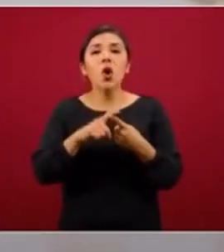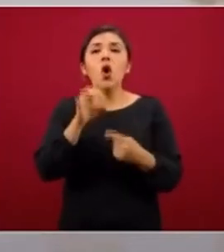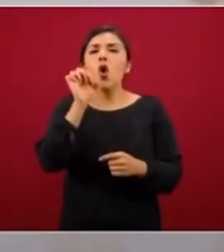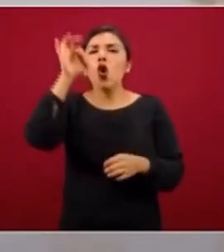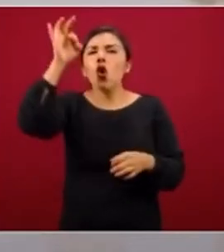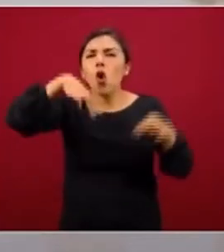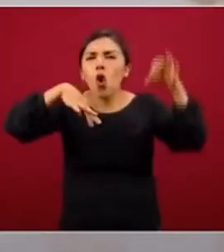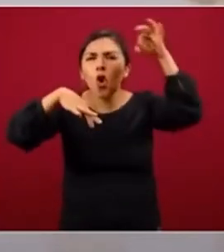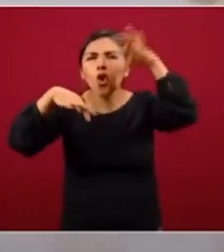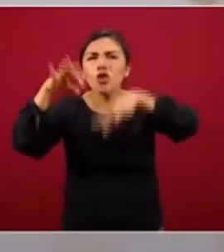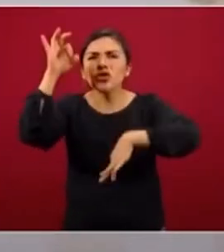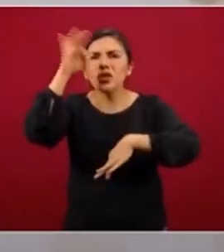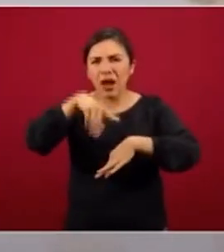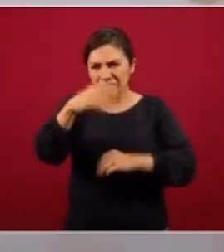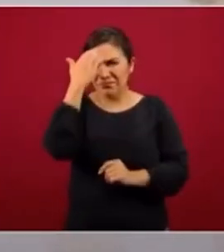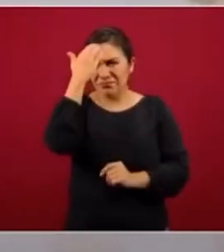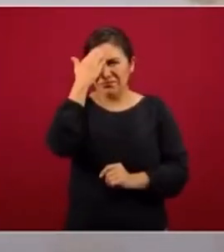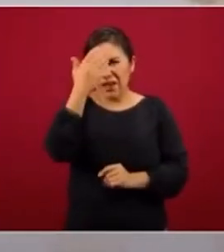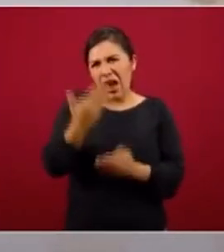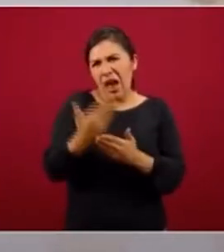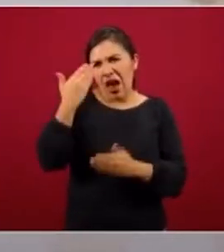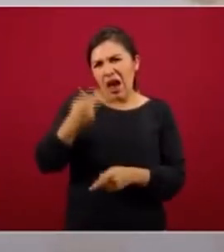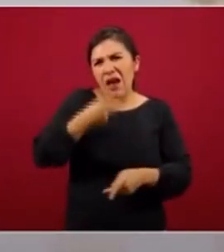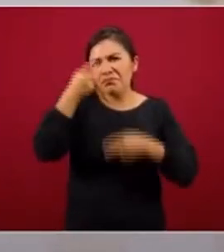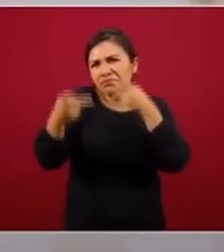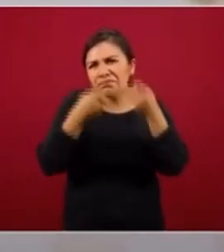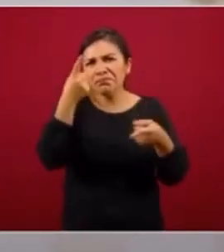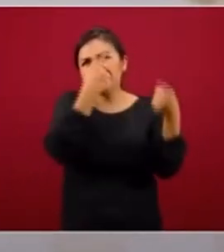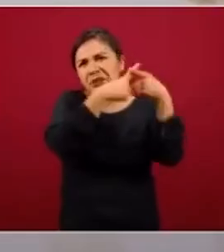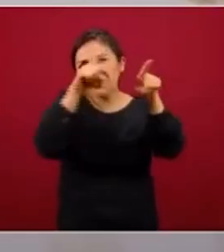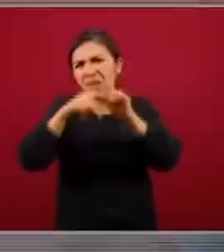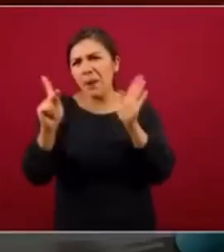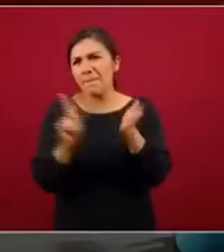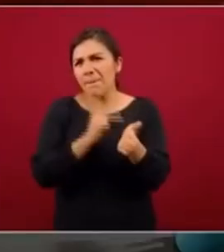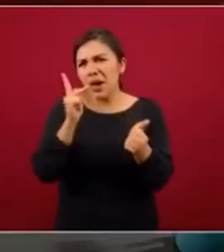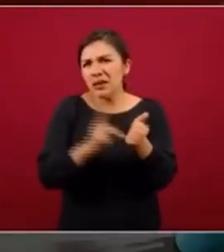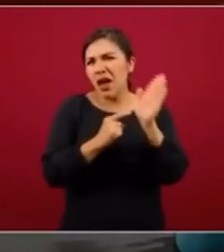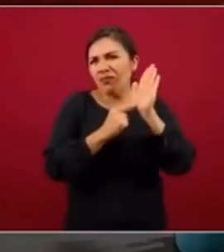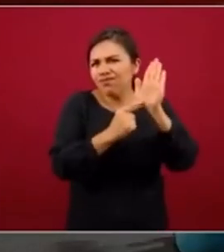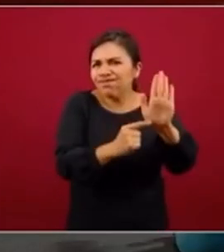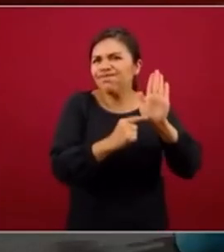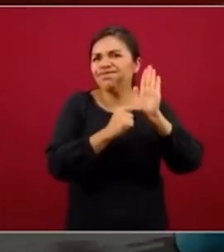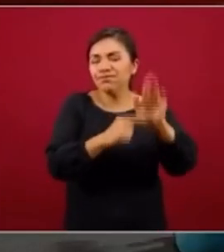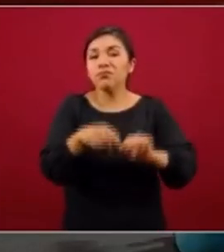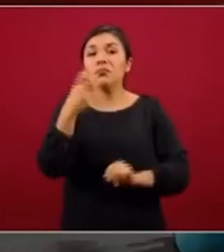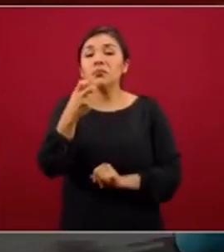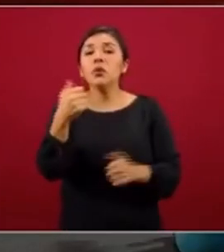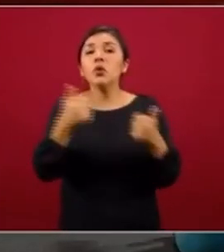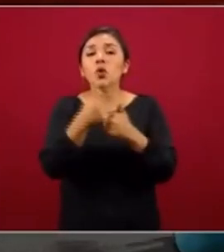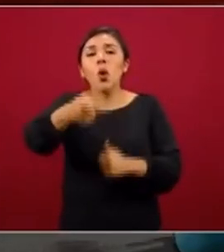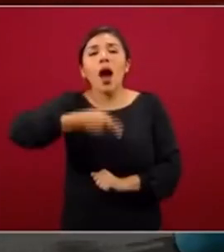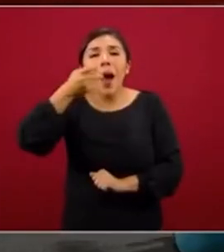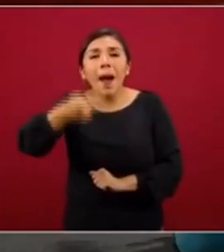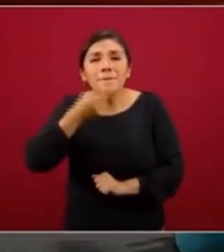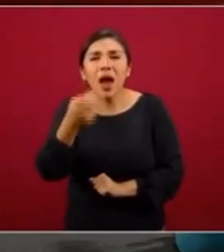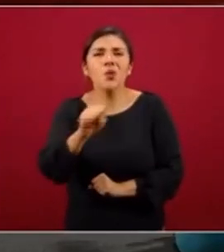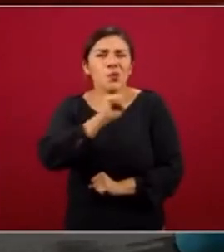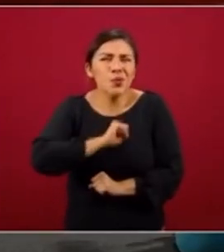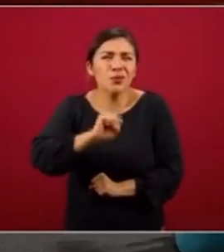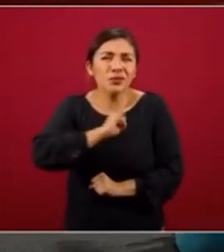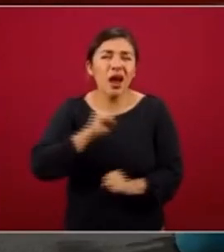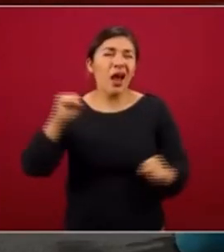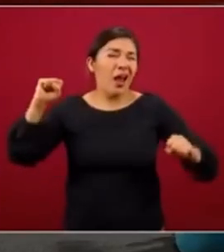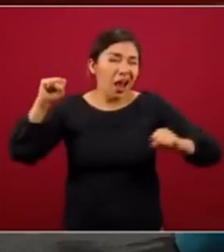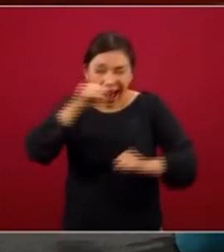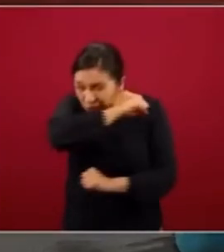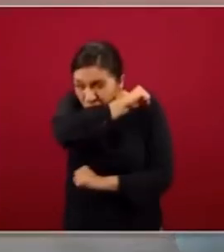gotas. Estas gotitas, como se ha mencionado en diversas conferencias, se producen al hablar, al